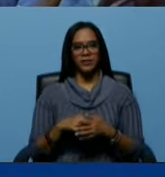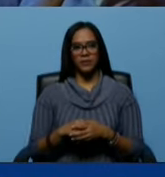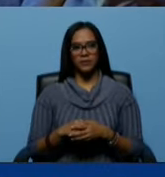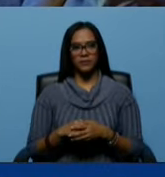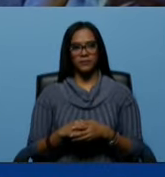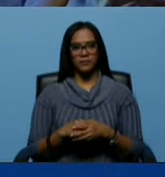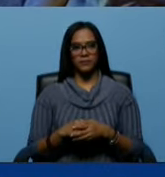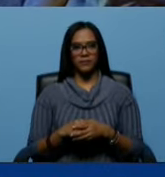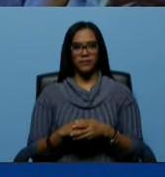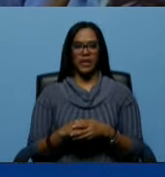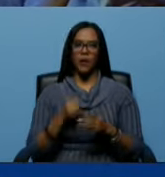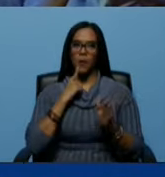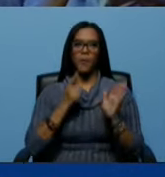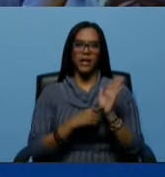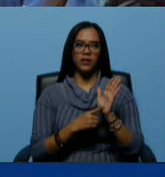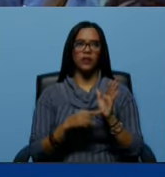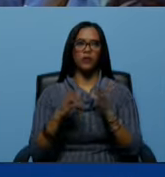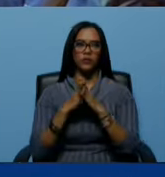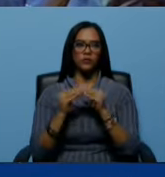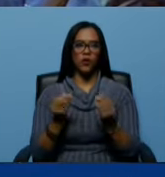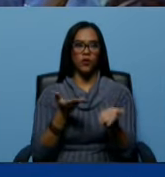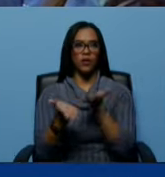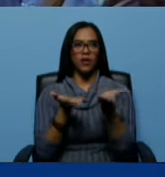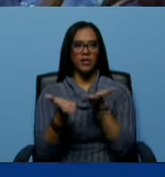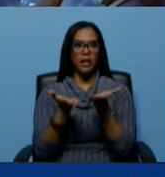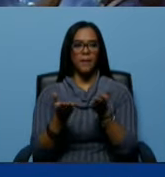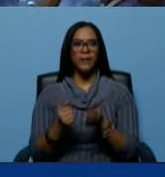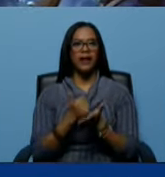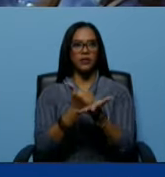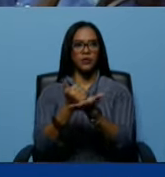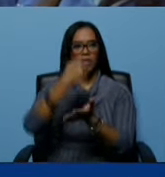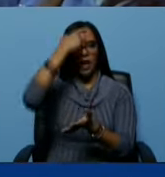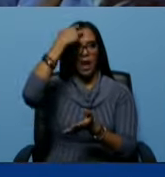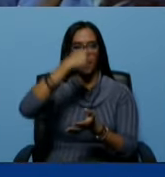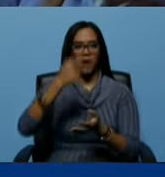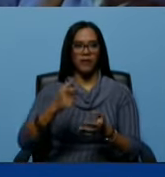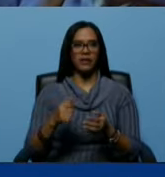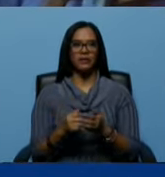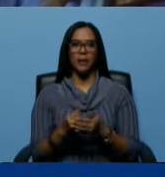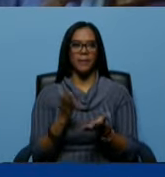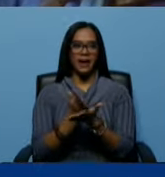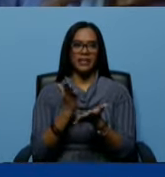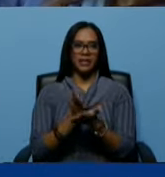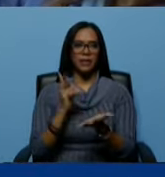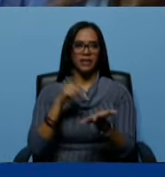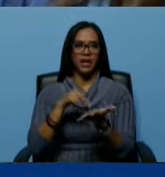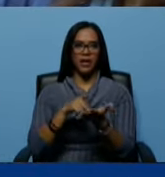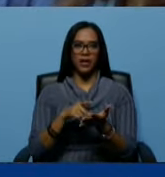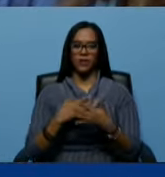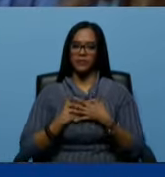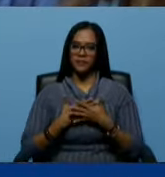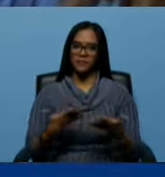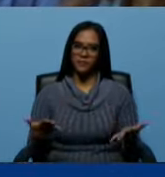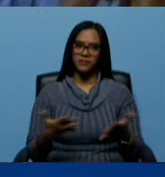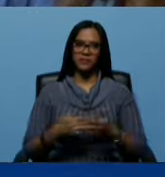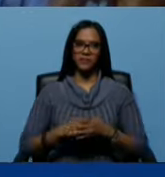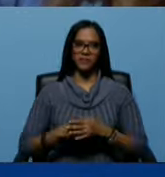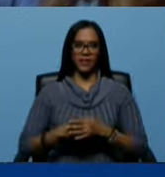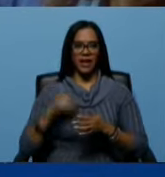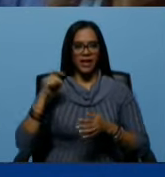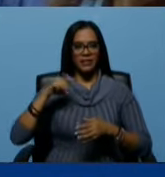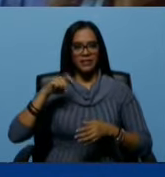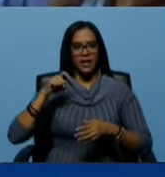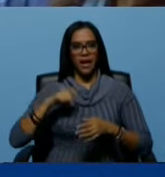cumpliendo con todos los servicios para ayudar a la población y para siempre estamos aquí en lo que sea necesario.